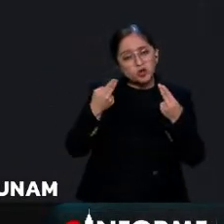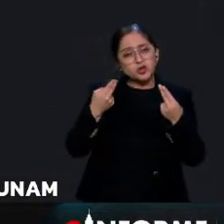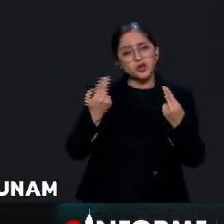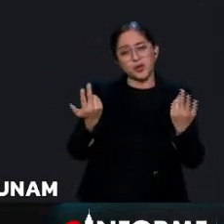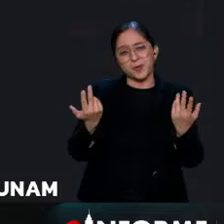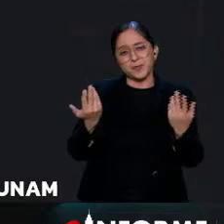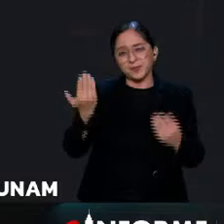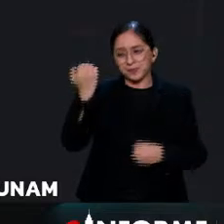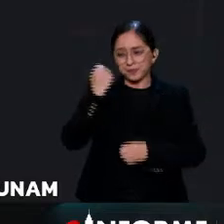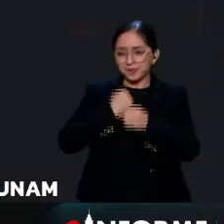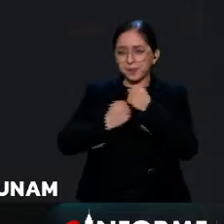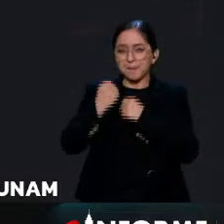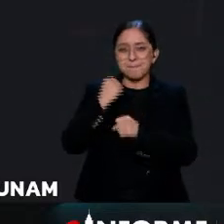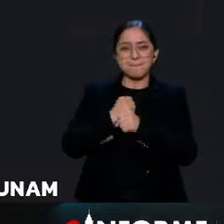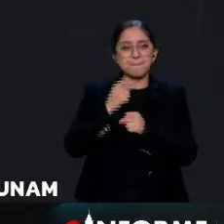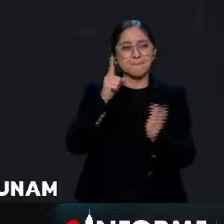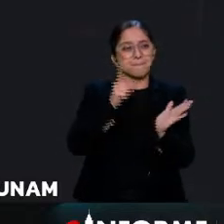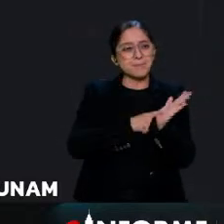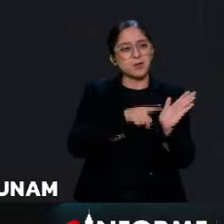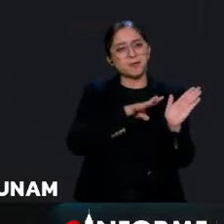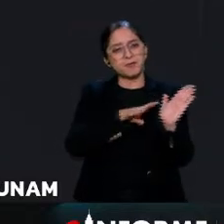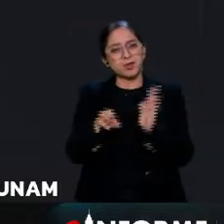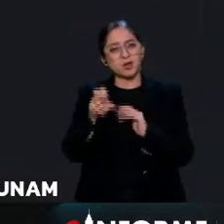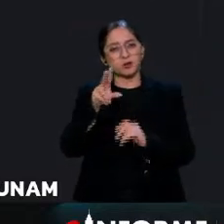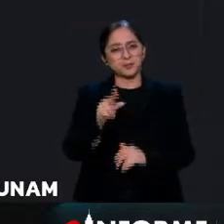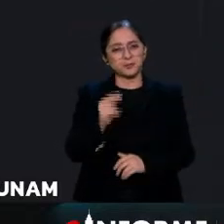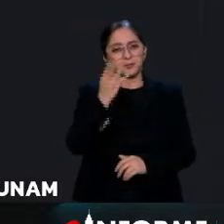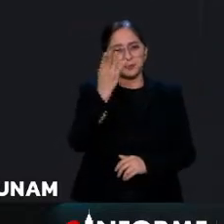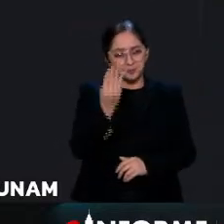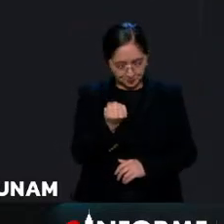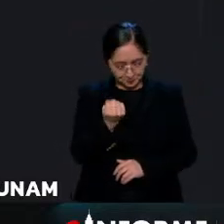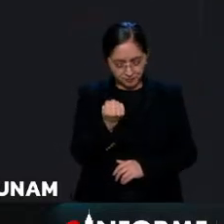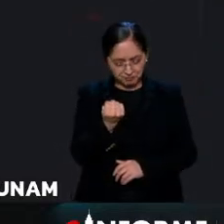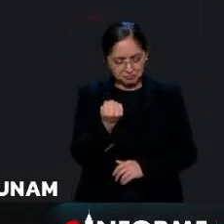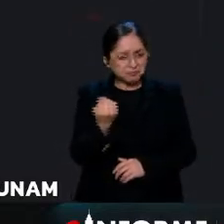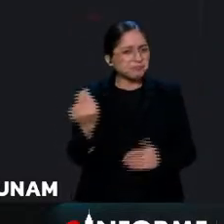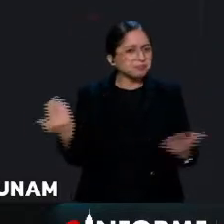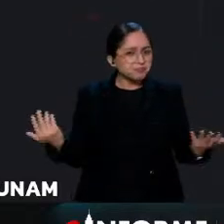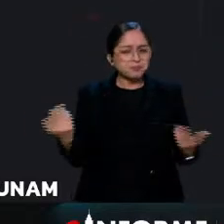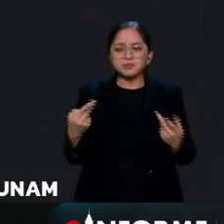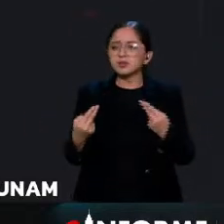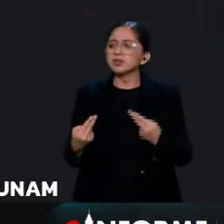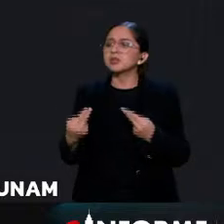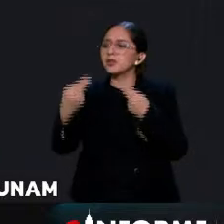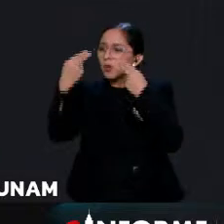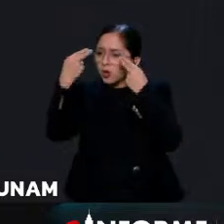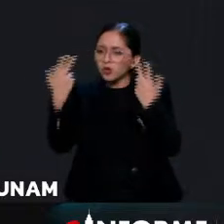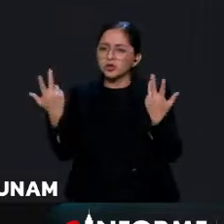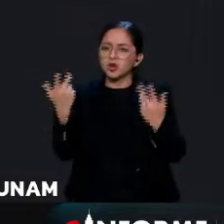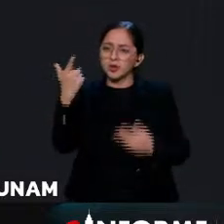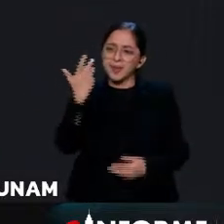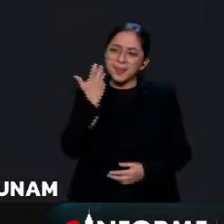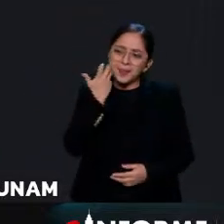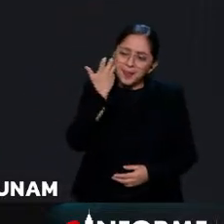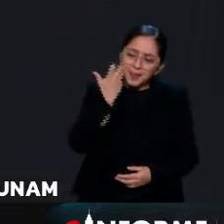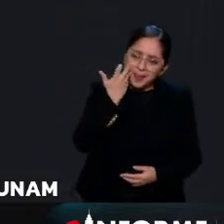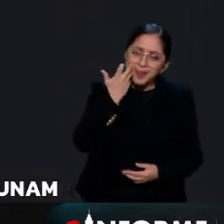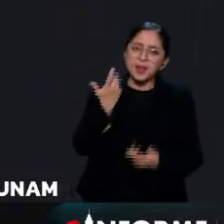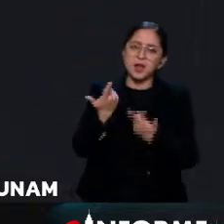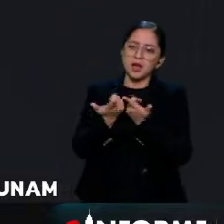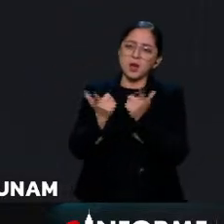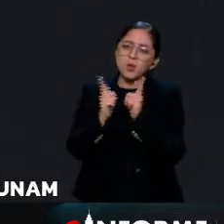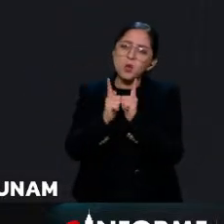entre la negociación política, la conveniencia política para